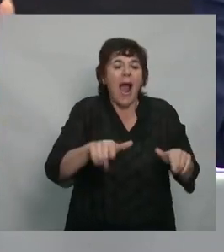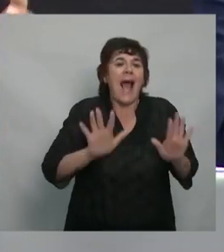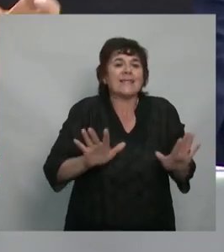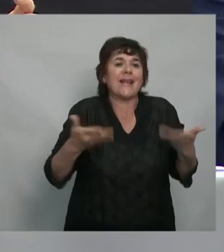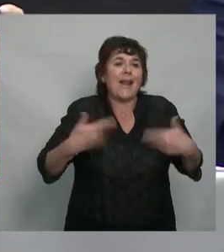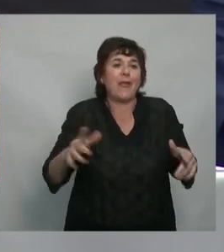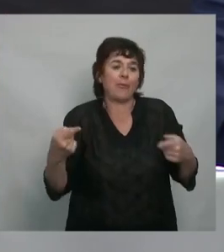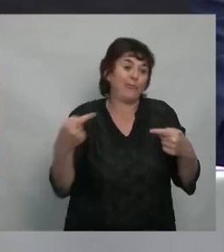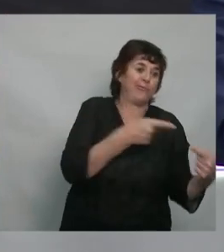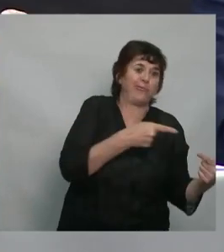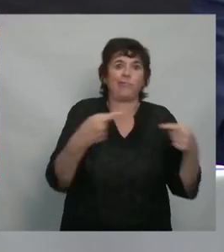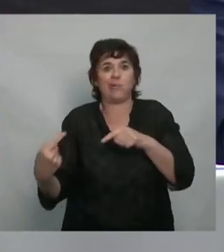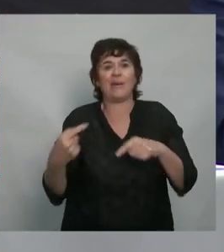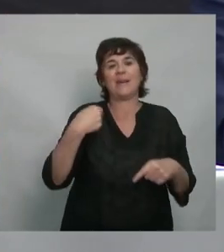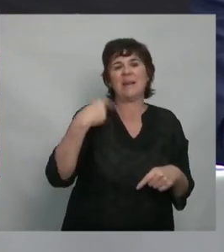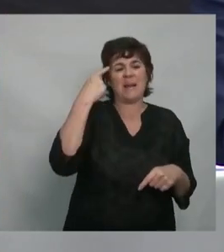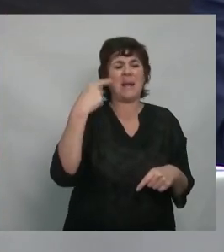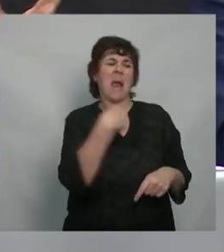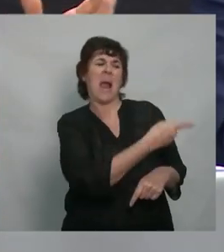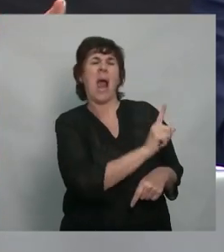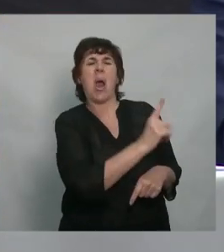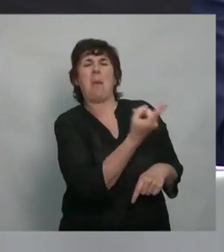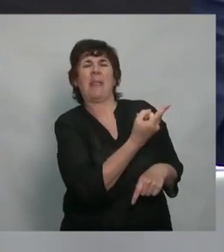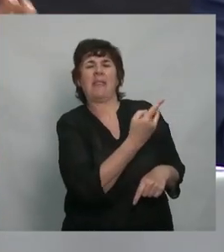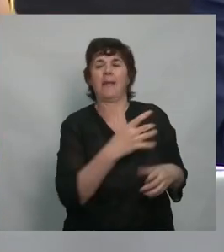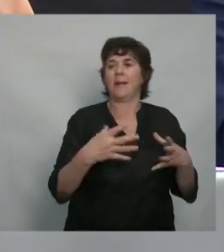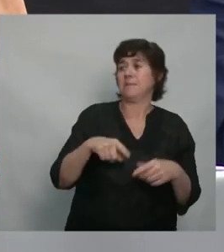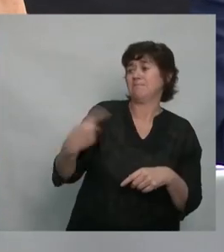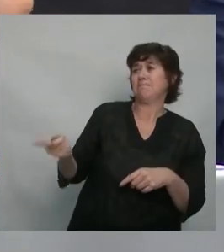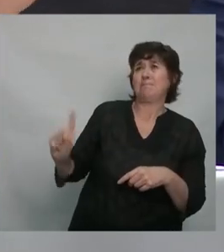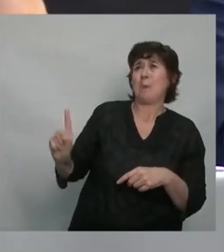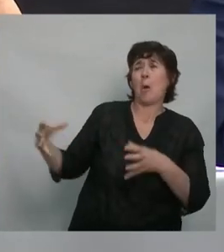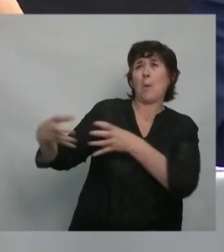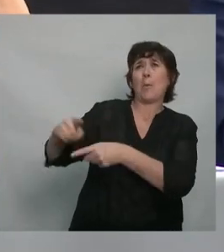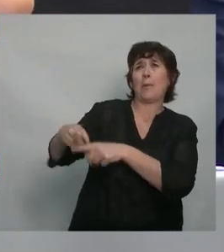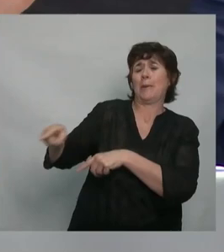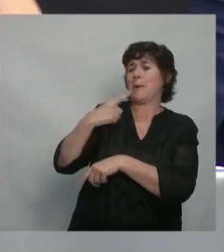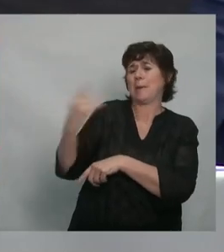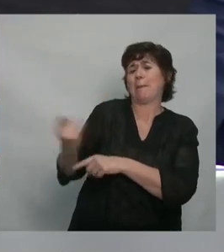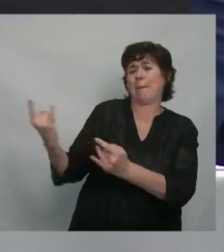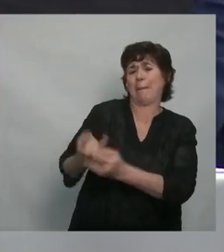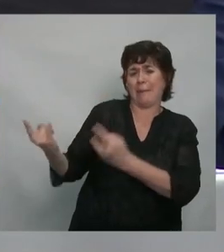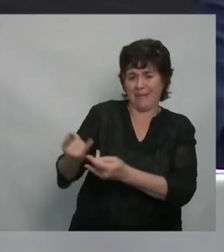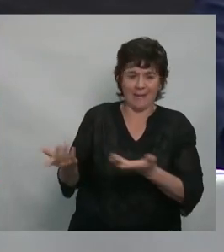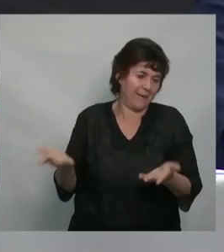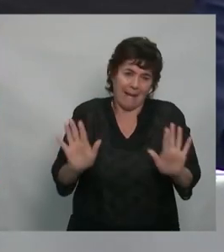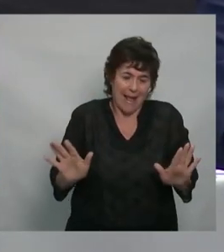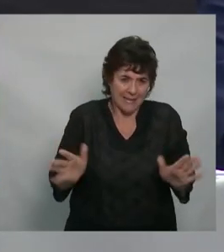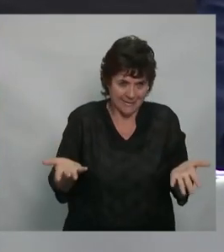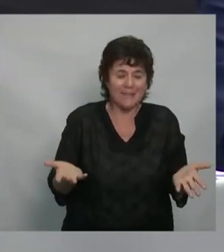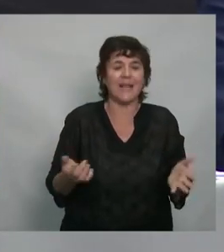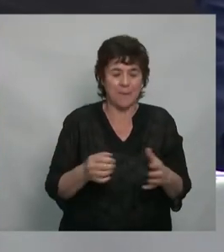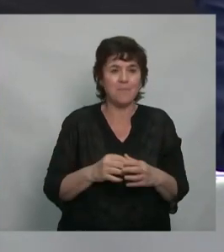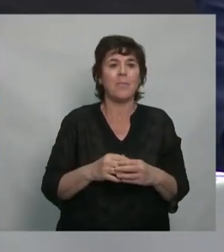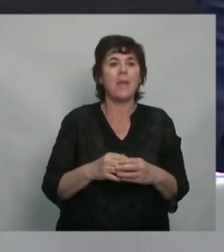uno piensa que el otro dice cosas que no son ciertas y viceversa. Pero yo